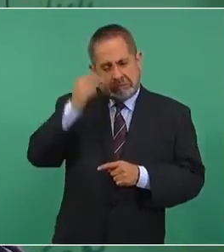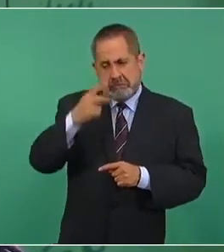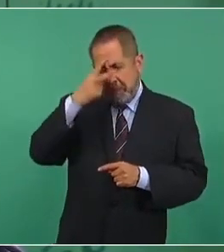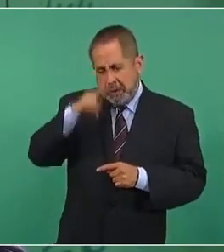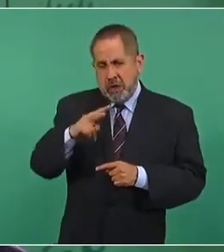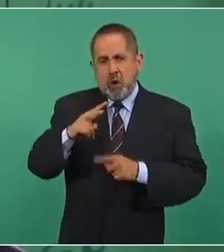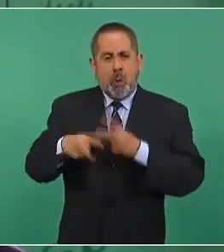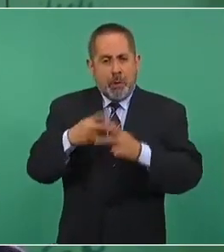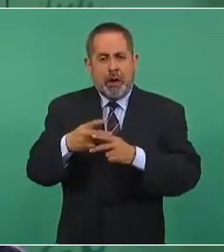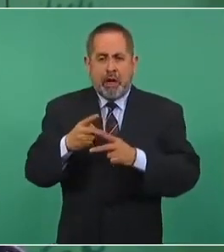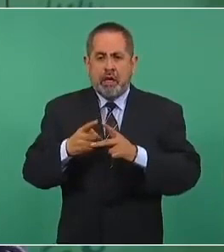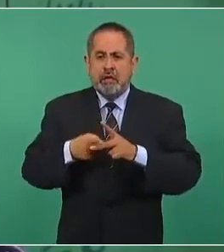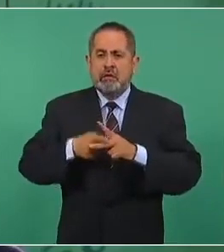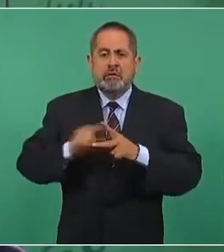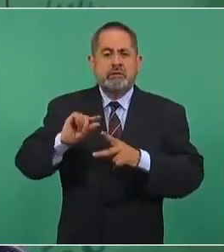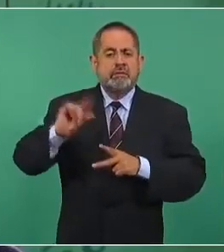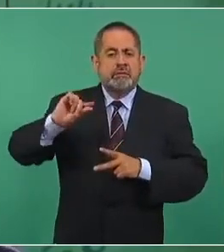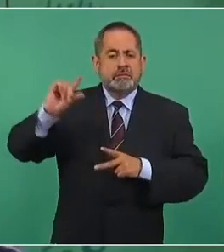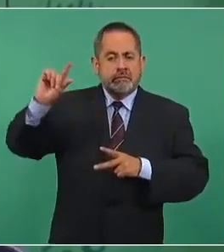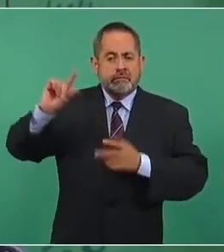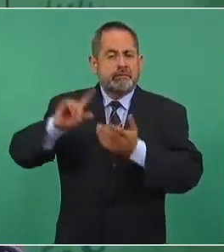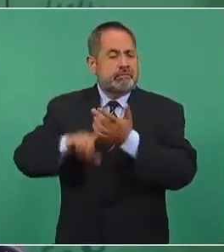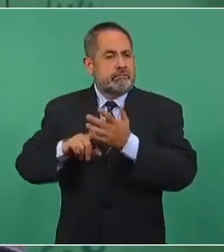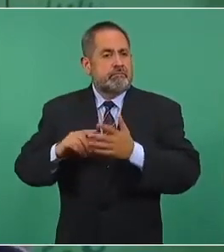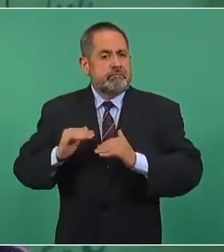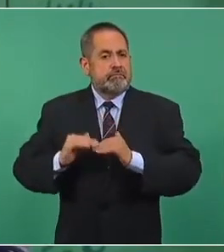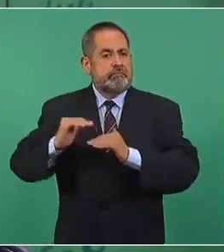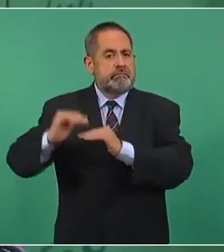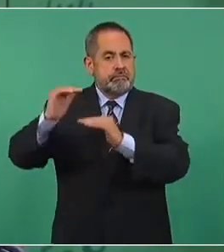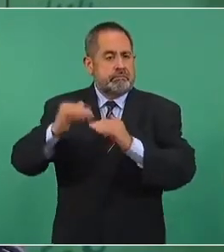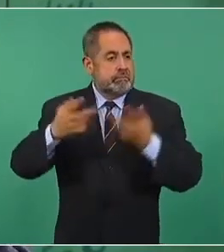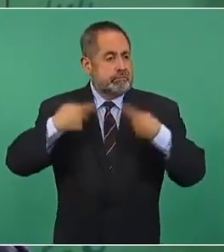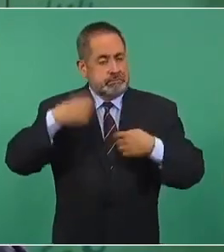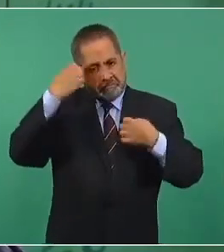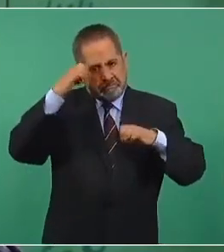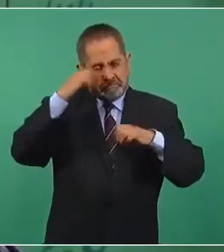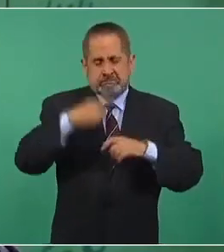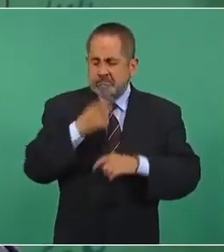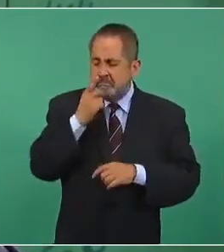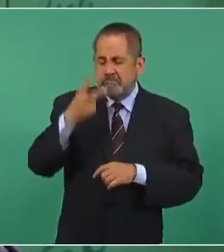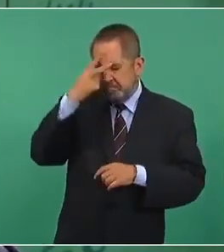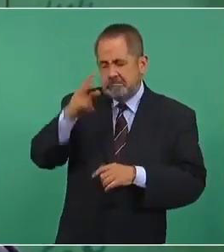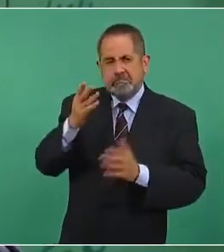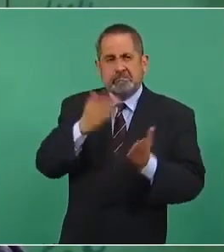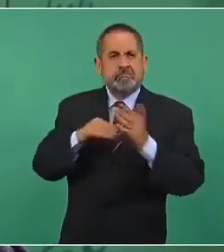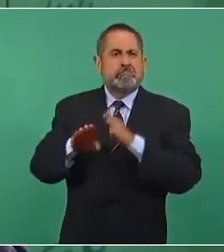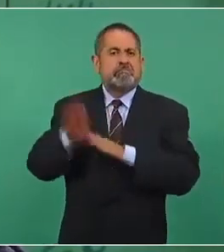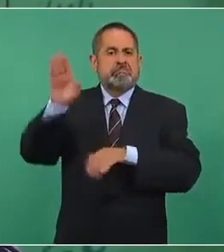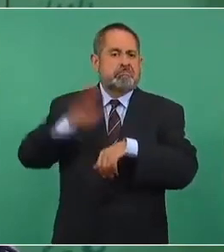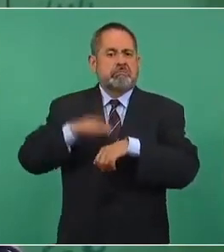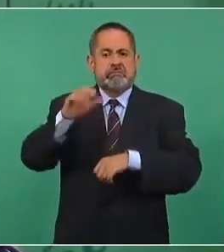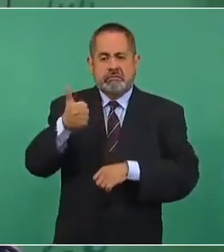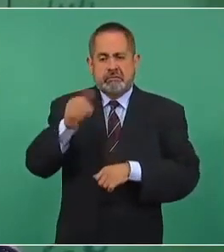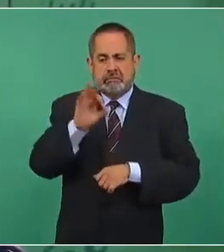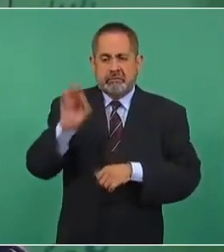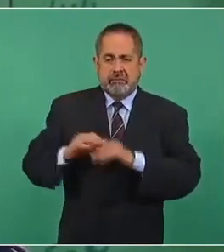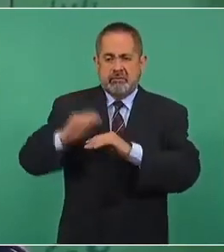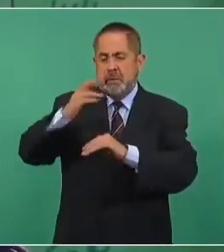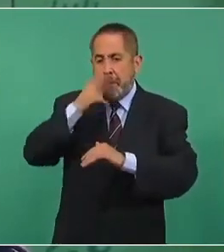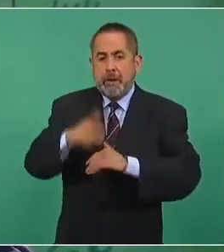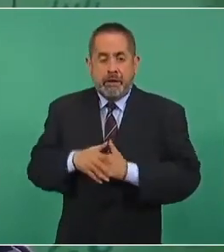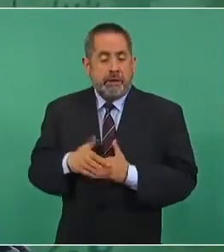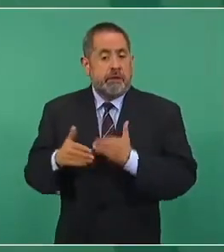por especialistas, por expertos, por financieros y vamos avanzando